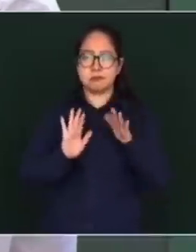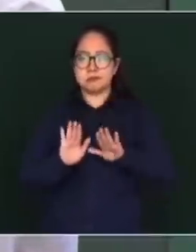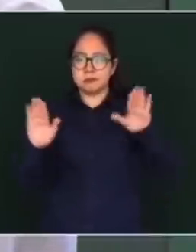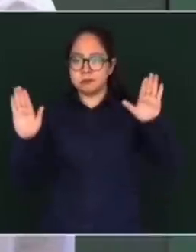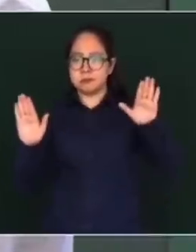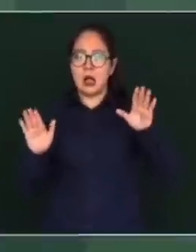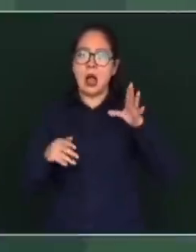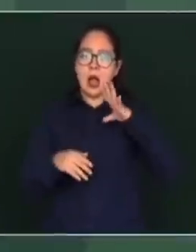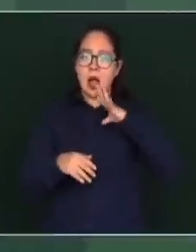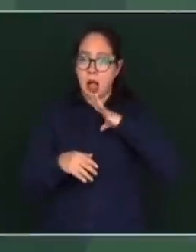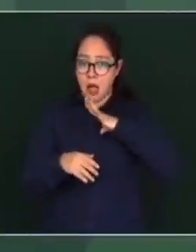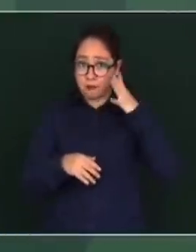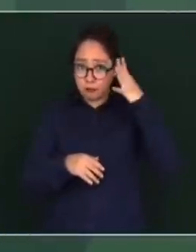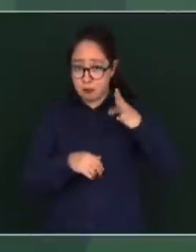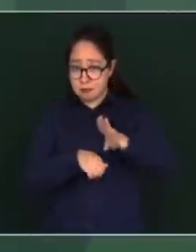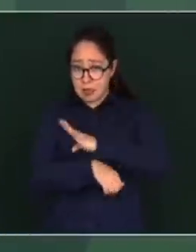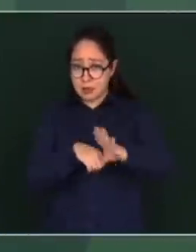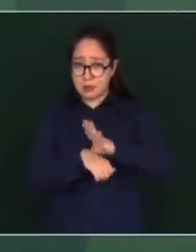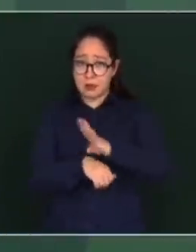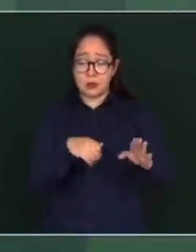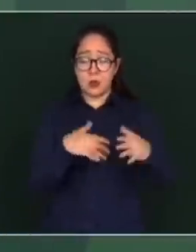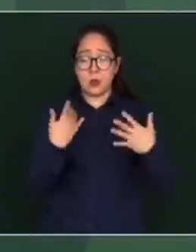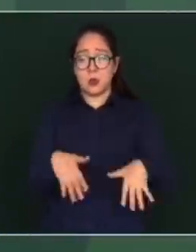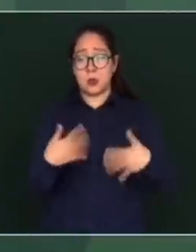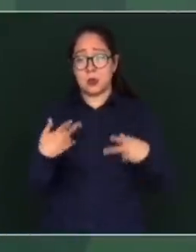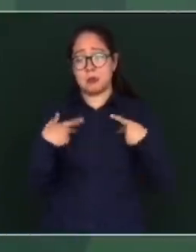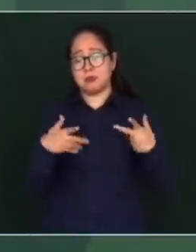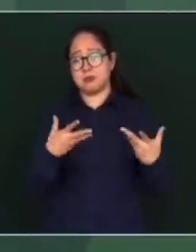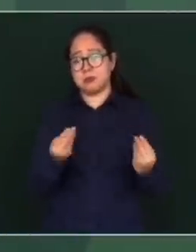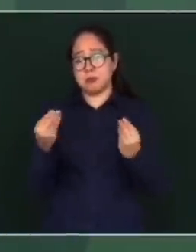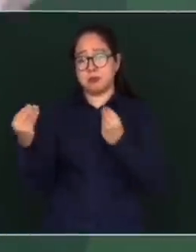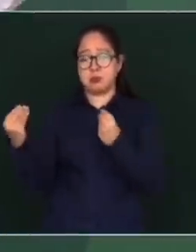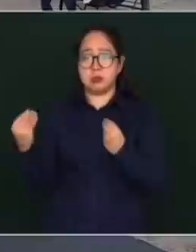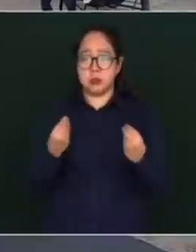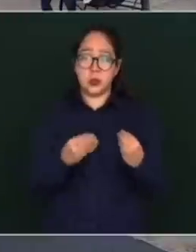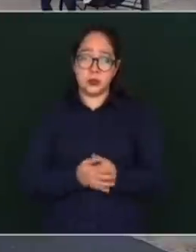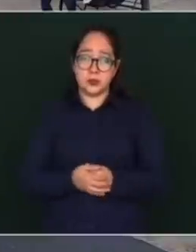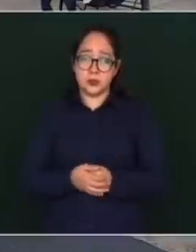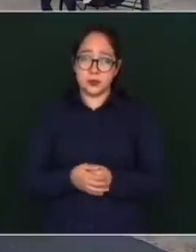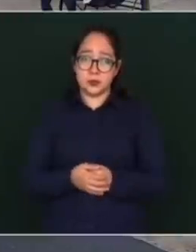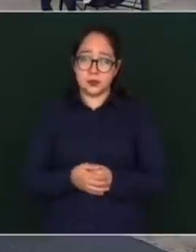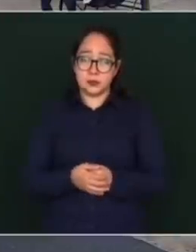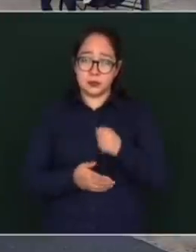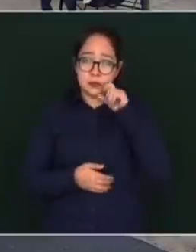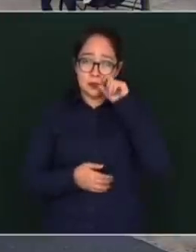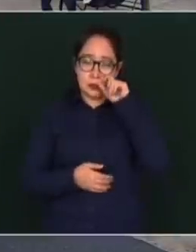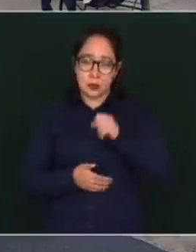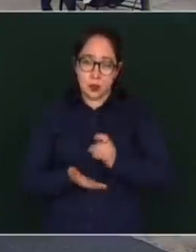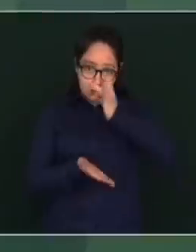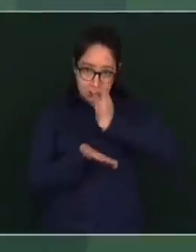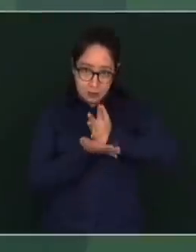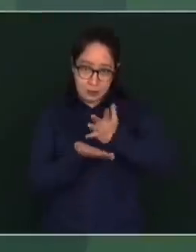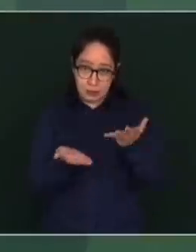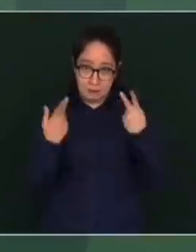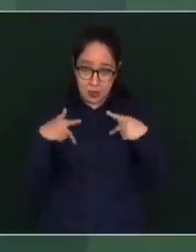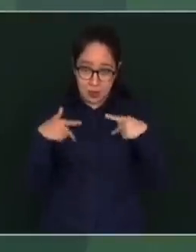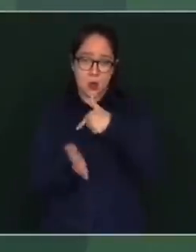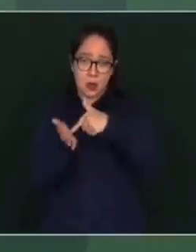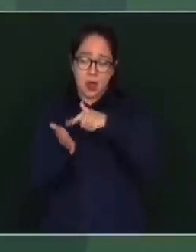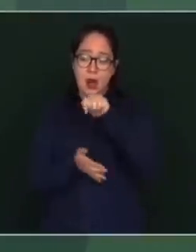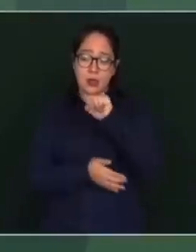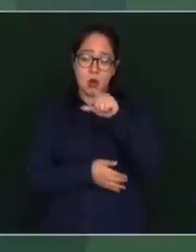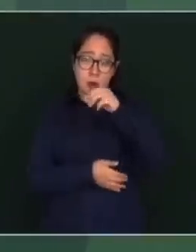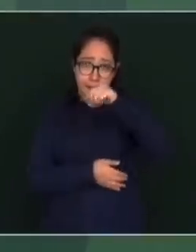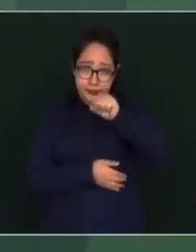beneficiar a mucha gente, no sólo a los que viven en Las Lomas,